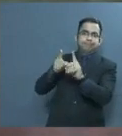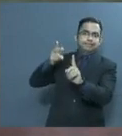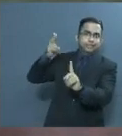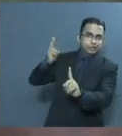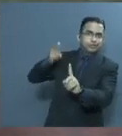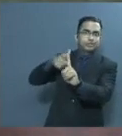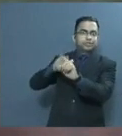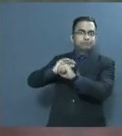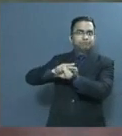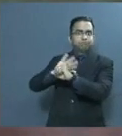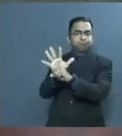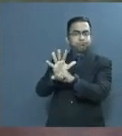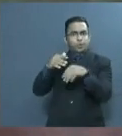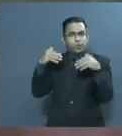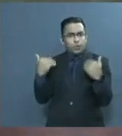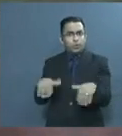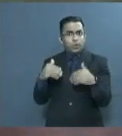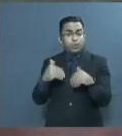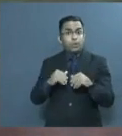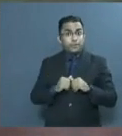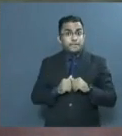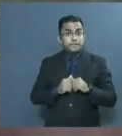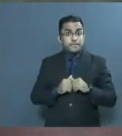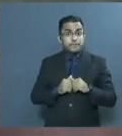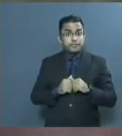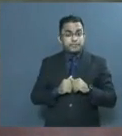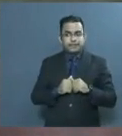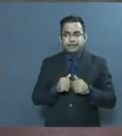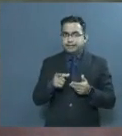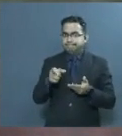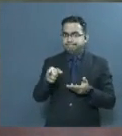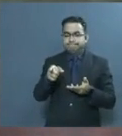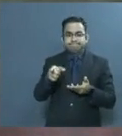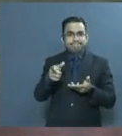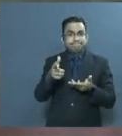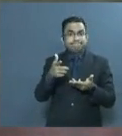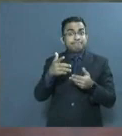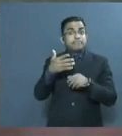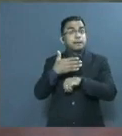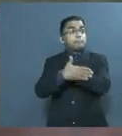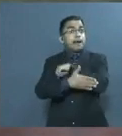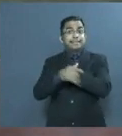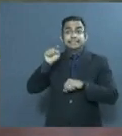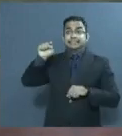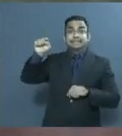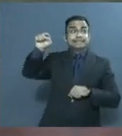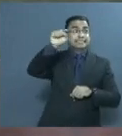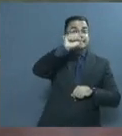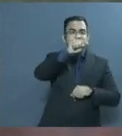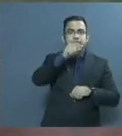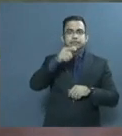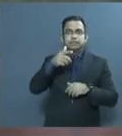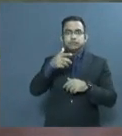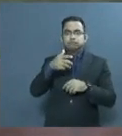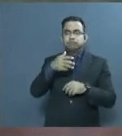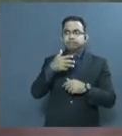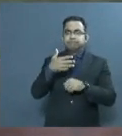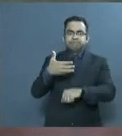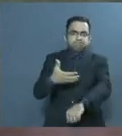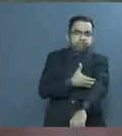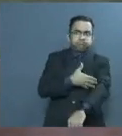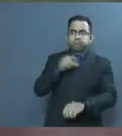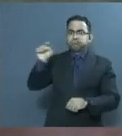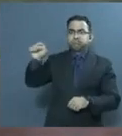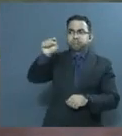Con recursos muy superiores a los nuestros, las principales potencias del mundo experimentan